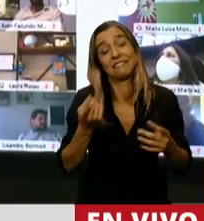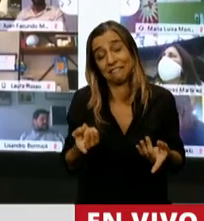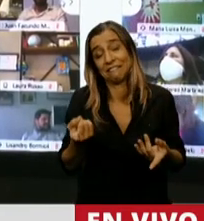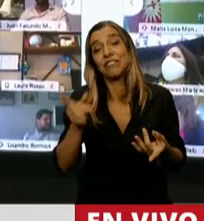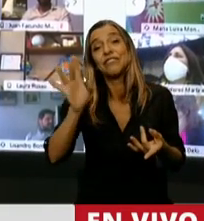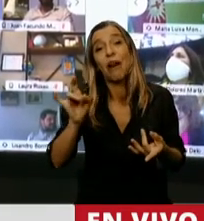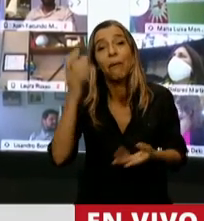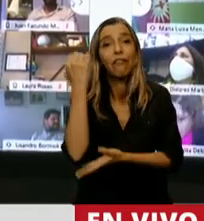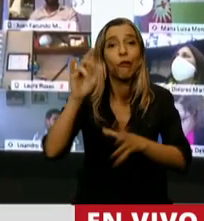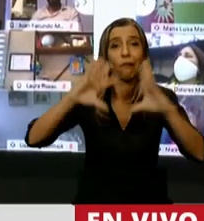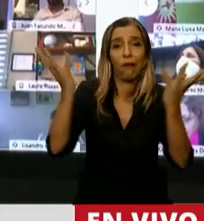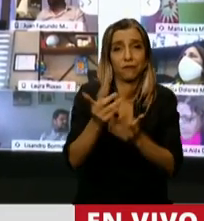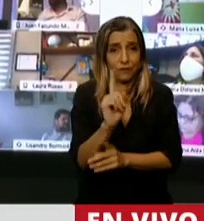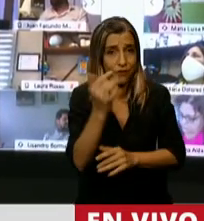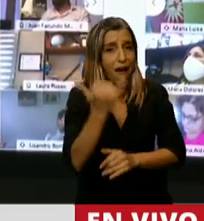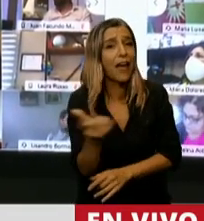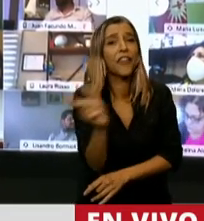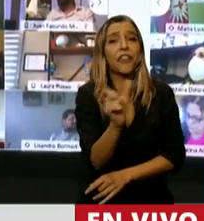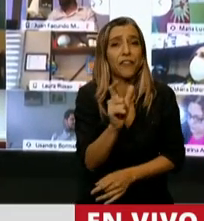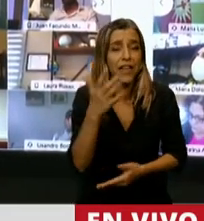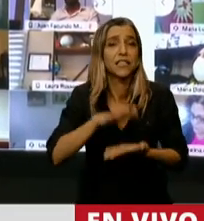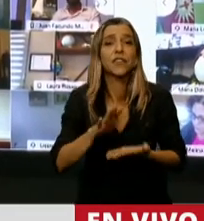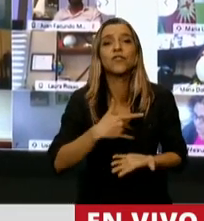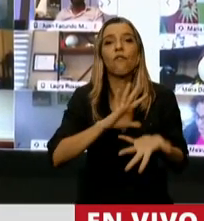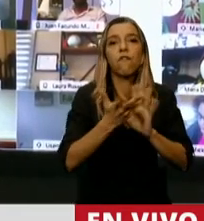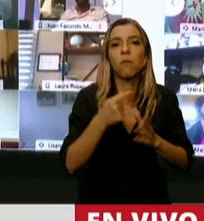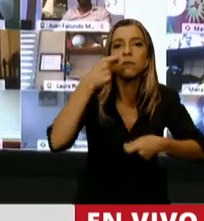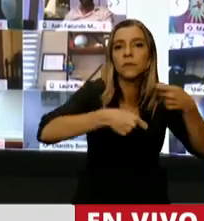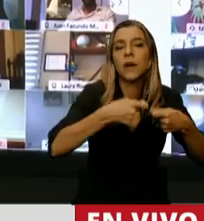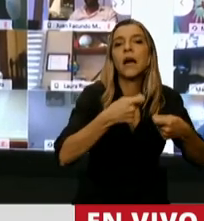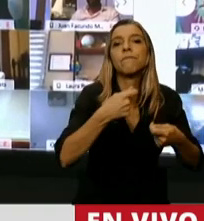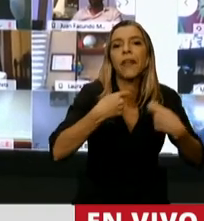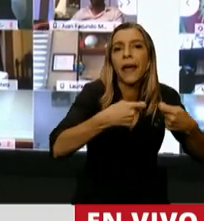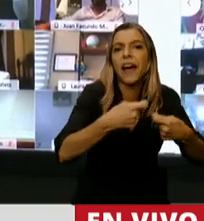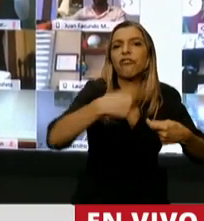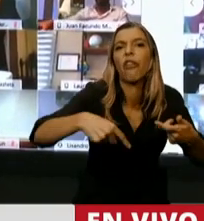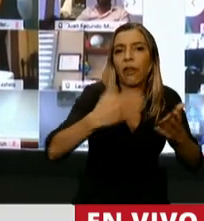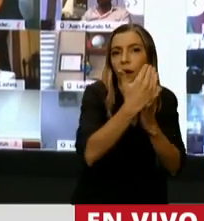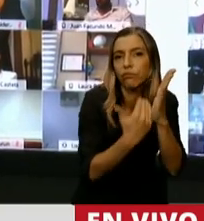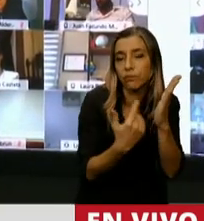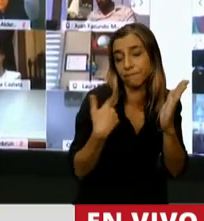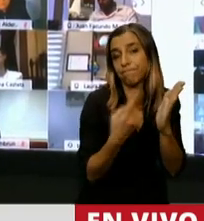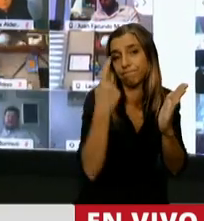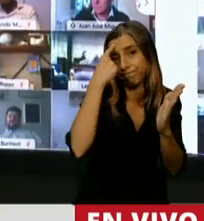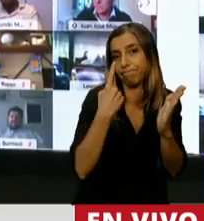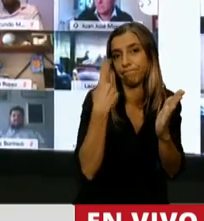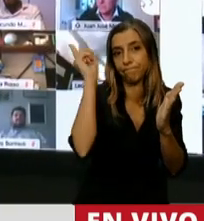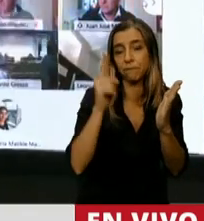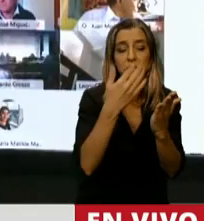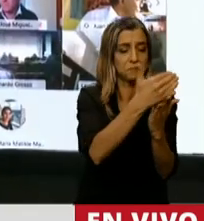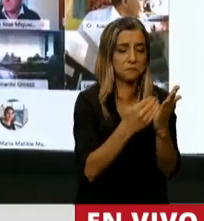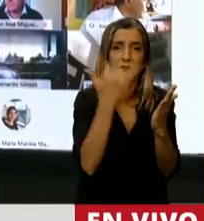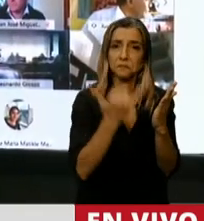tenemos diferencias muy notables en cuanto a la priorización del gasto. Porque este presupuesto se basa en algunas premisas